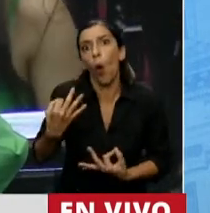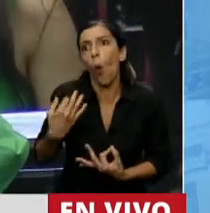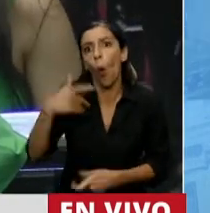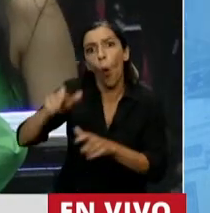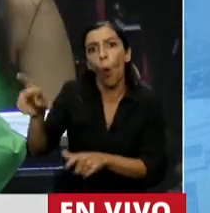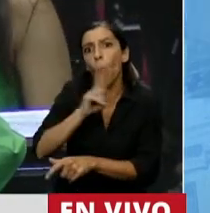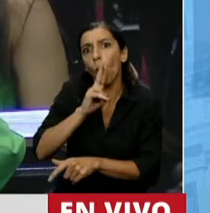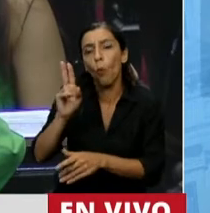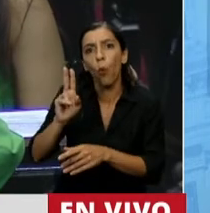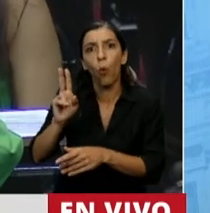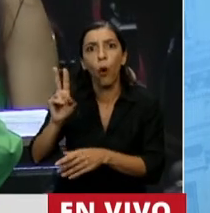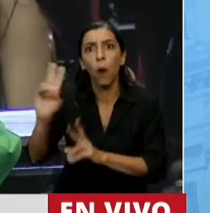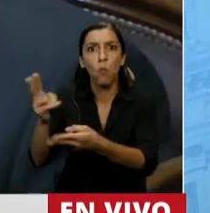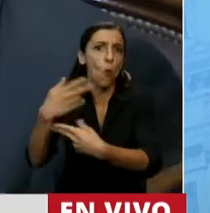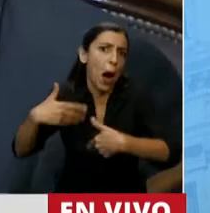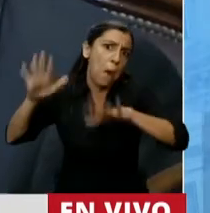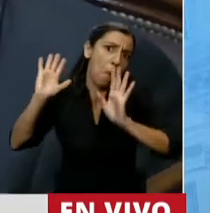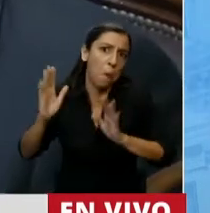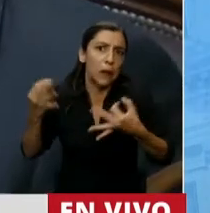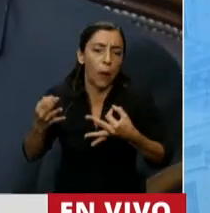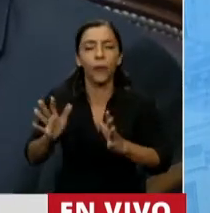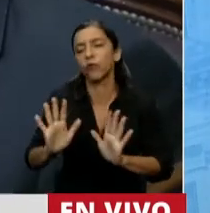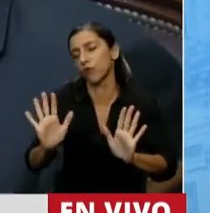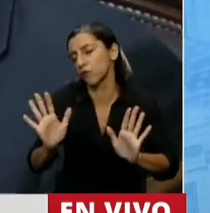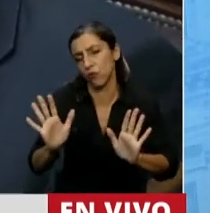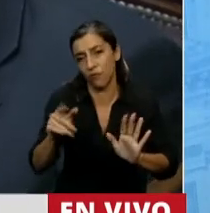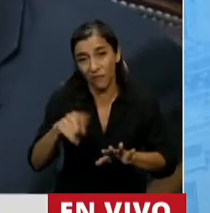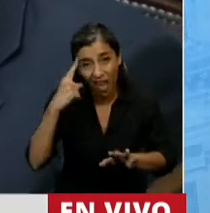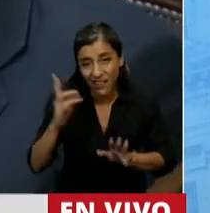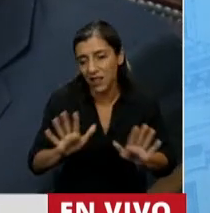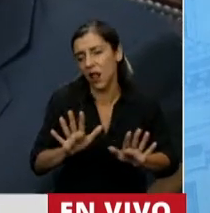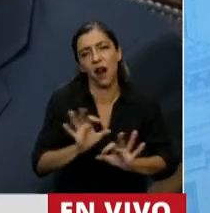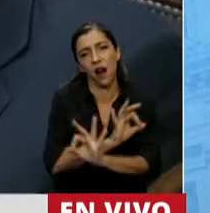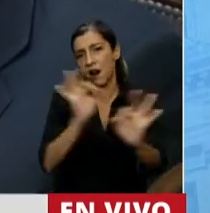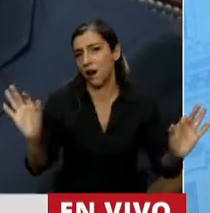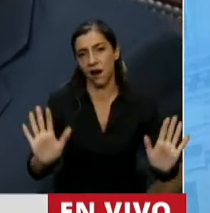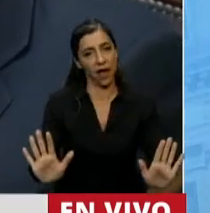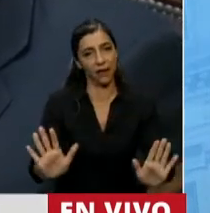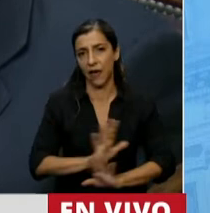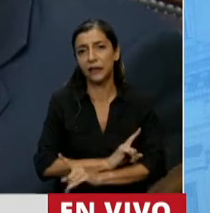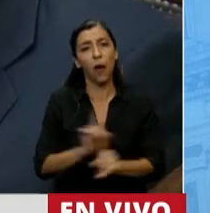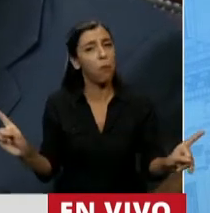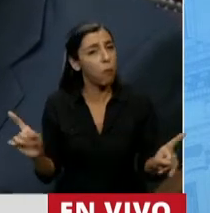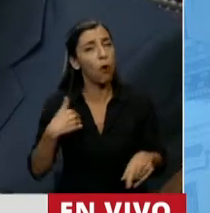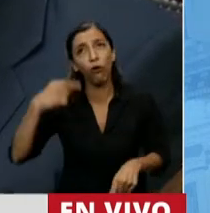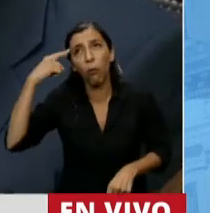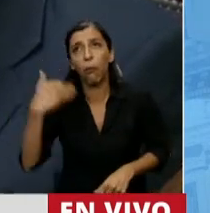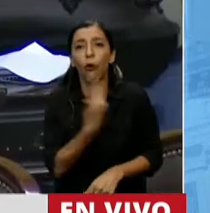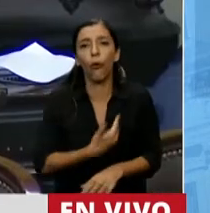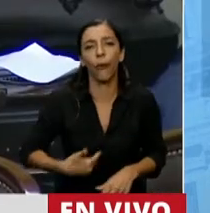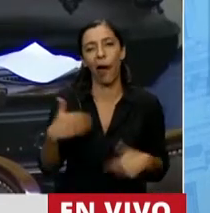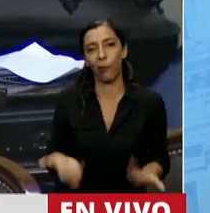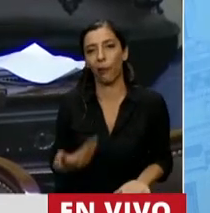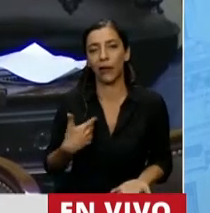de aborto. Tampoco voy a pensar que este es un momento de oportunismo político por parte del gobierno. La verdad es que